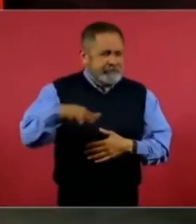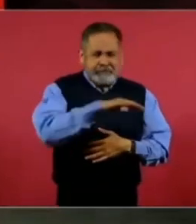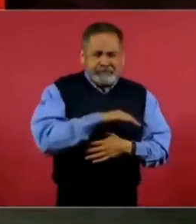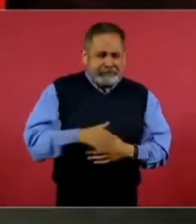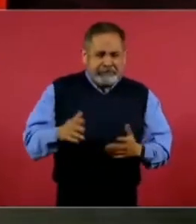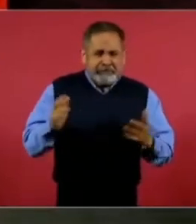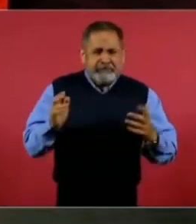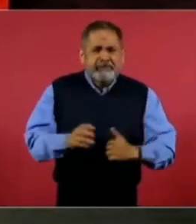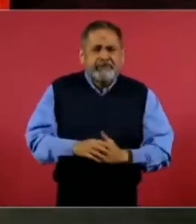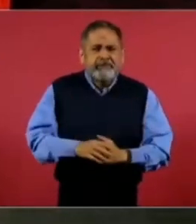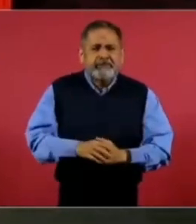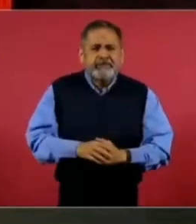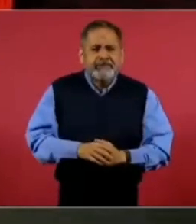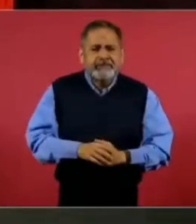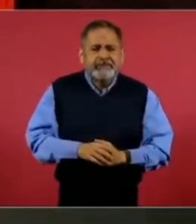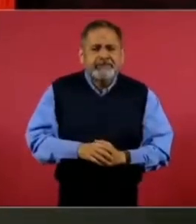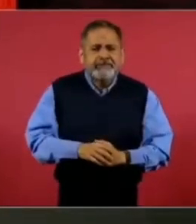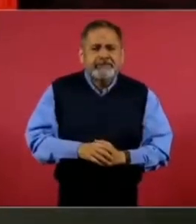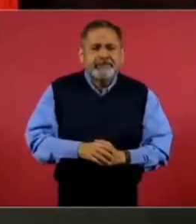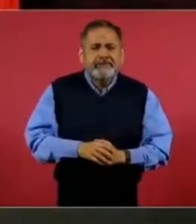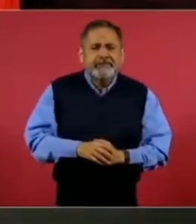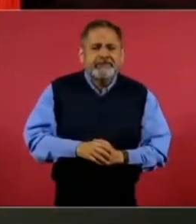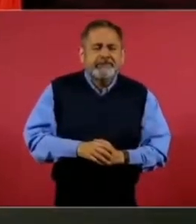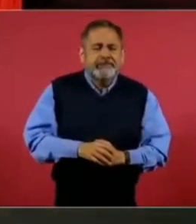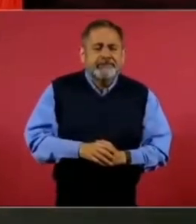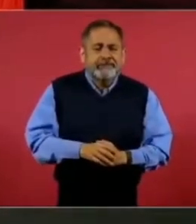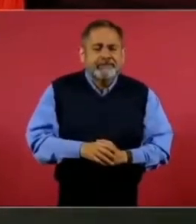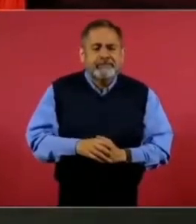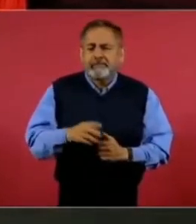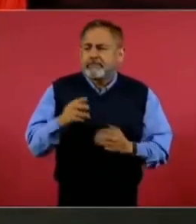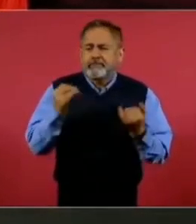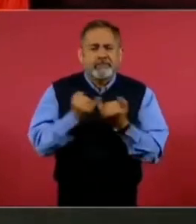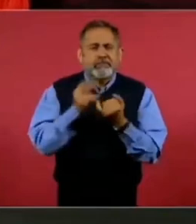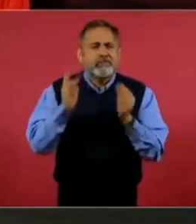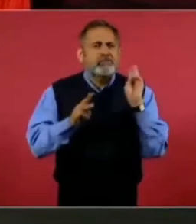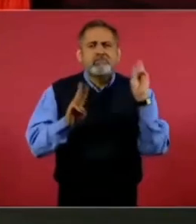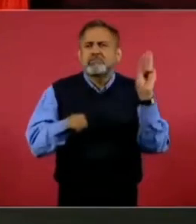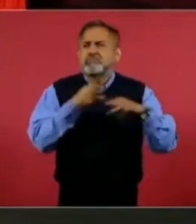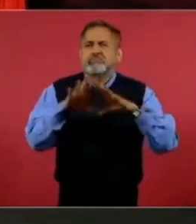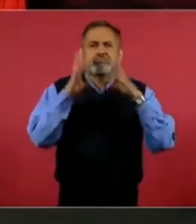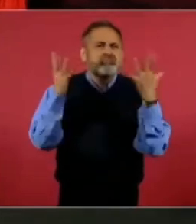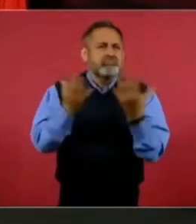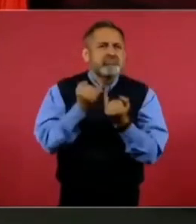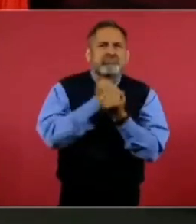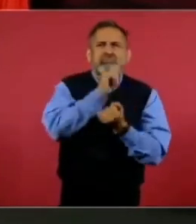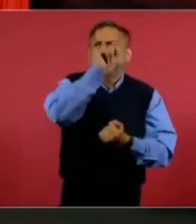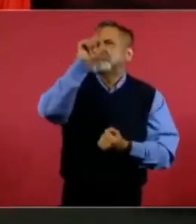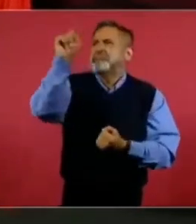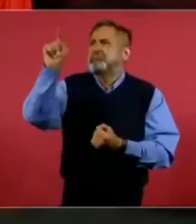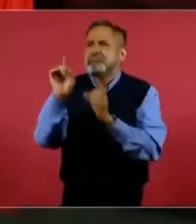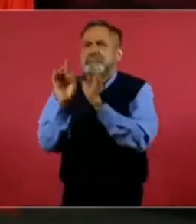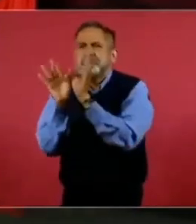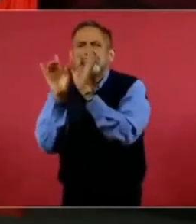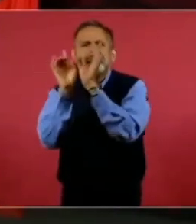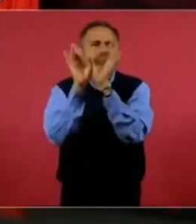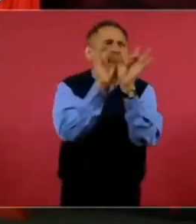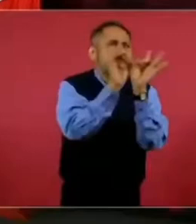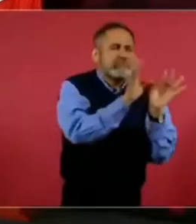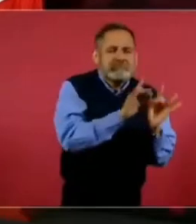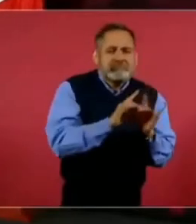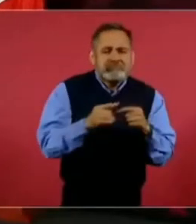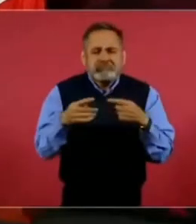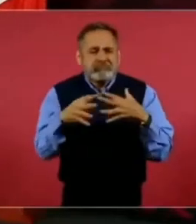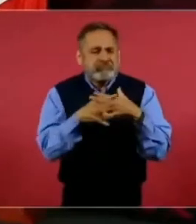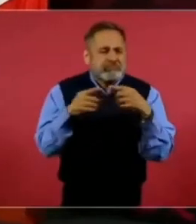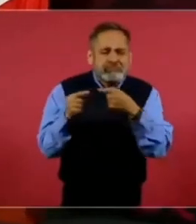Hay, como en todas partes, conflictos, pero no es un asunto